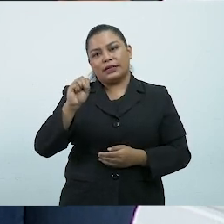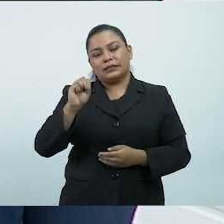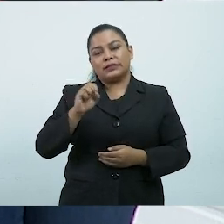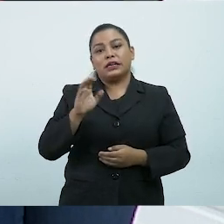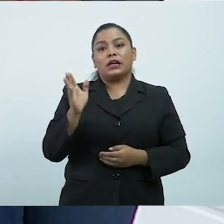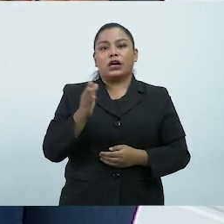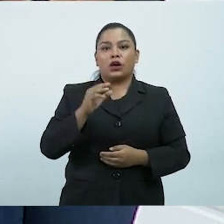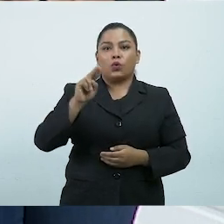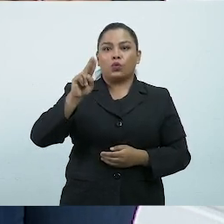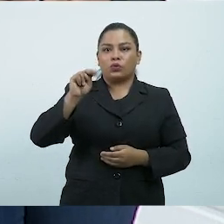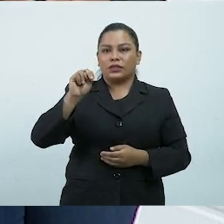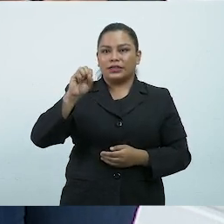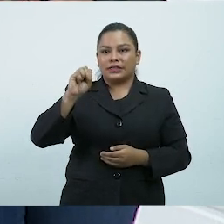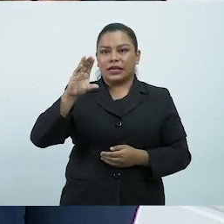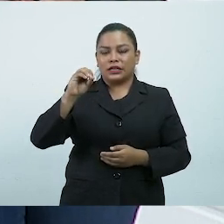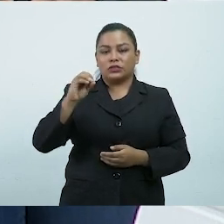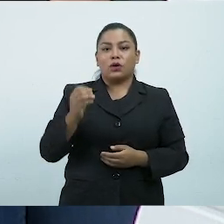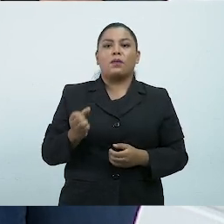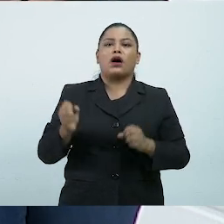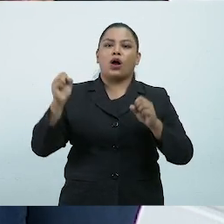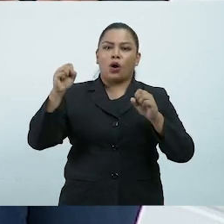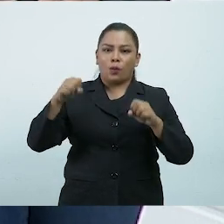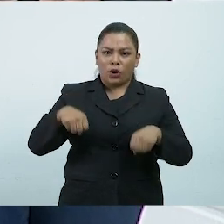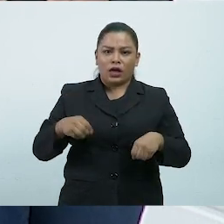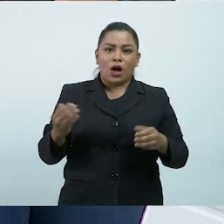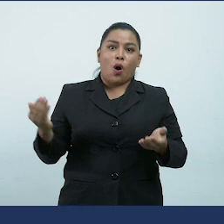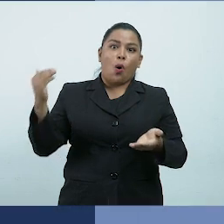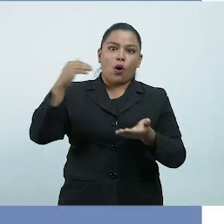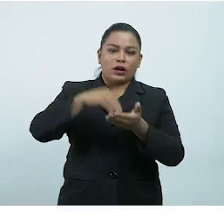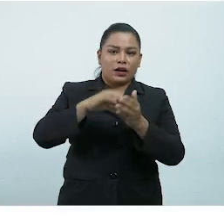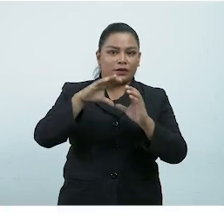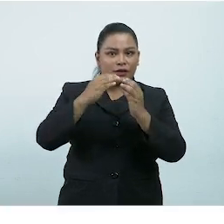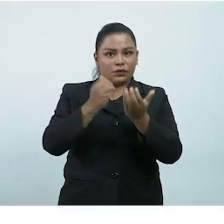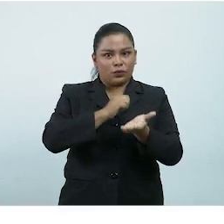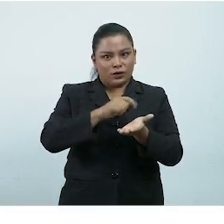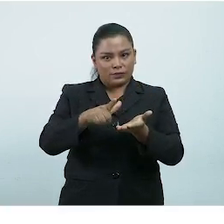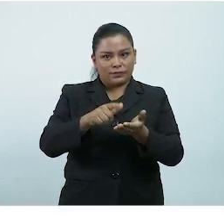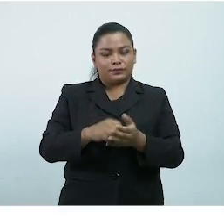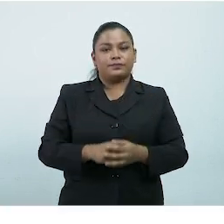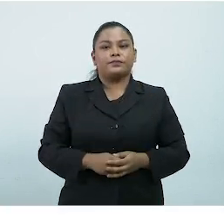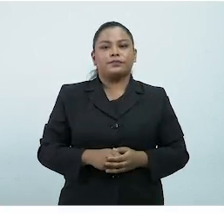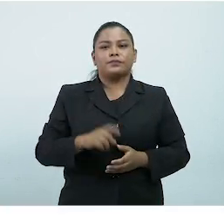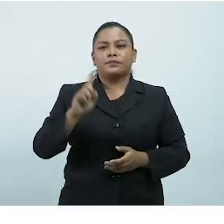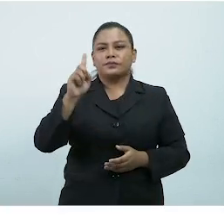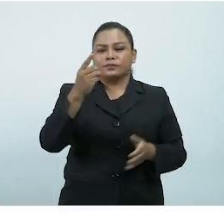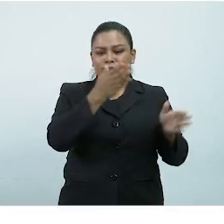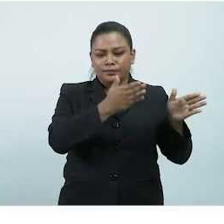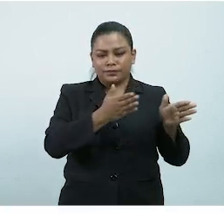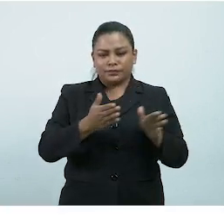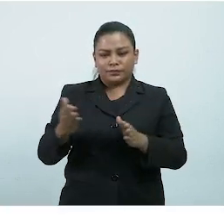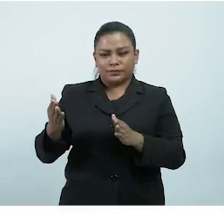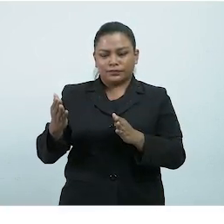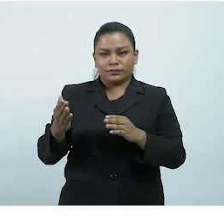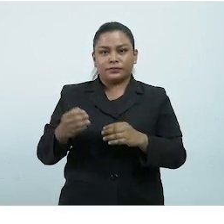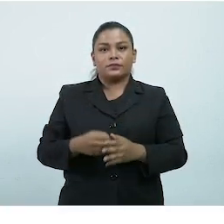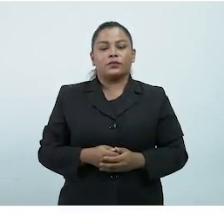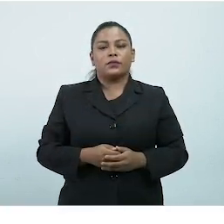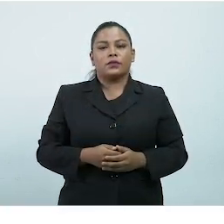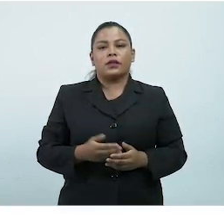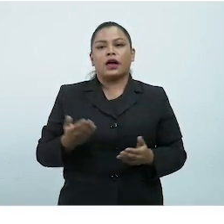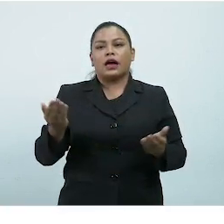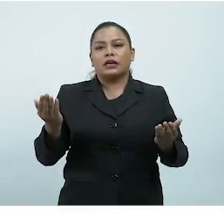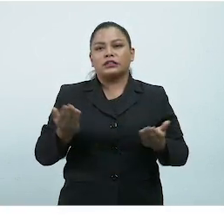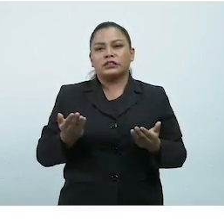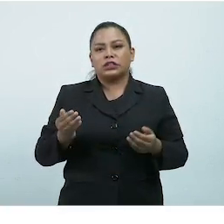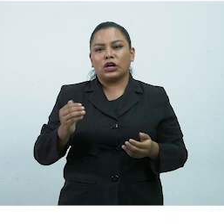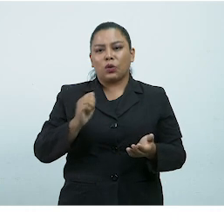UNESCO para la reincorporación de las instituciones educativas La primera etapa cumple con las operaciones